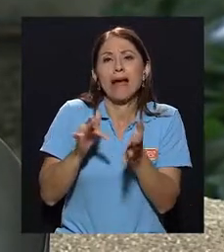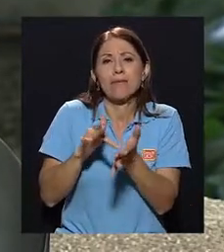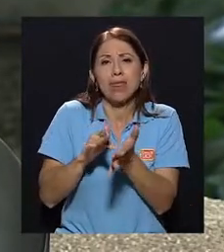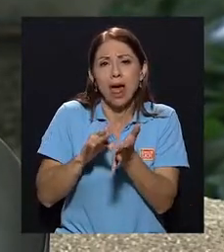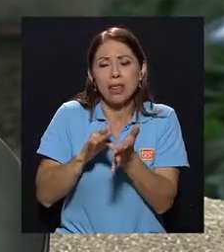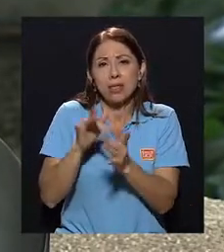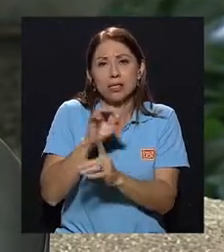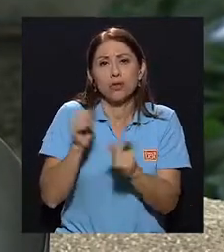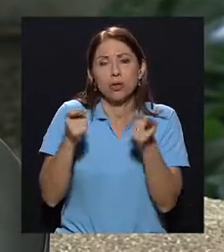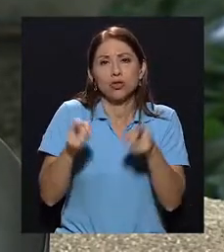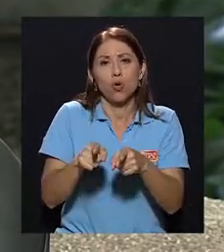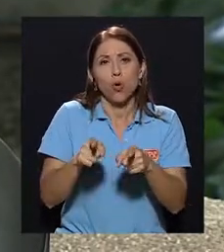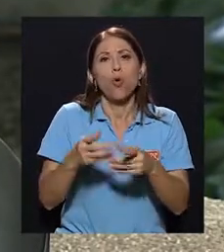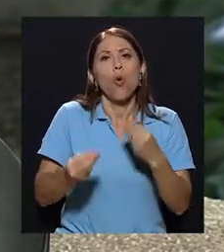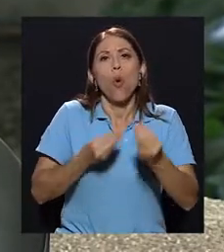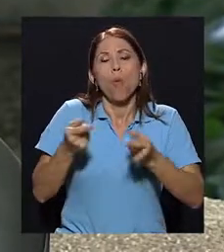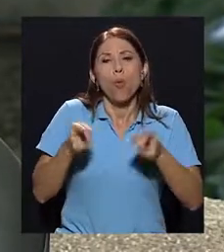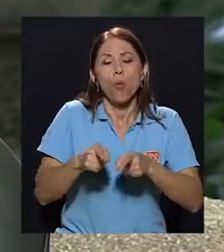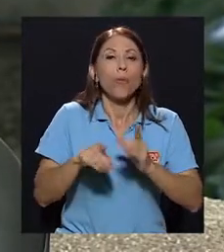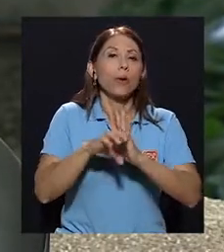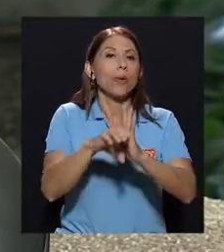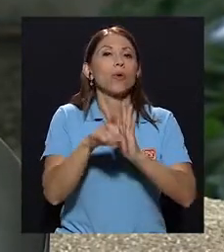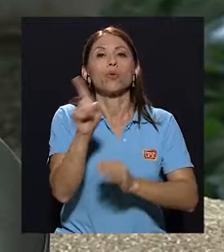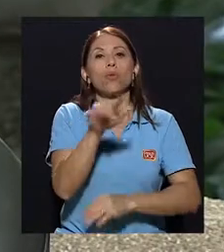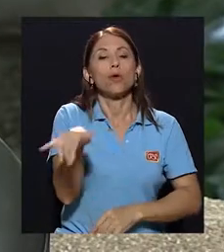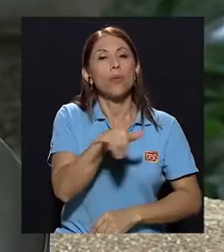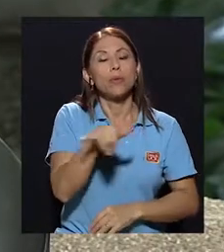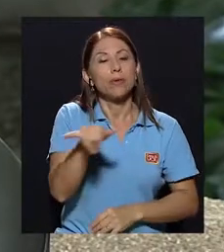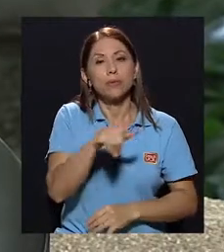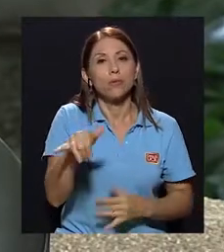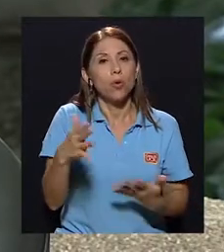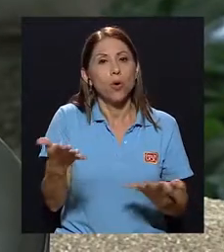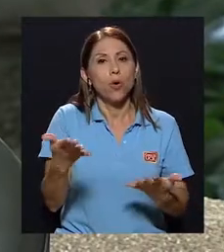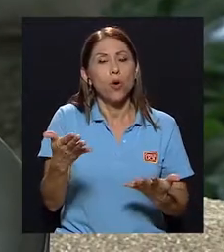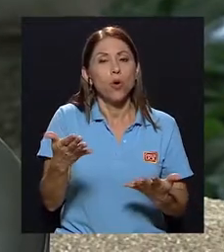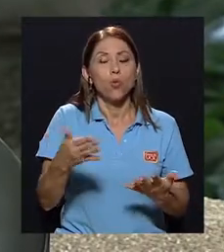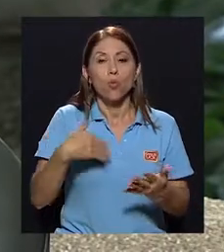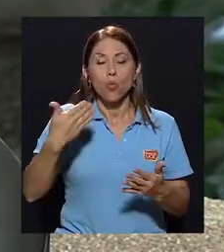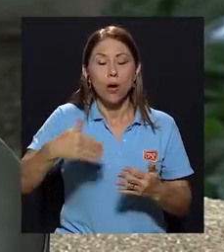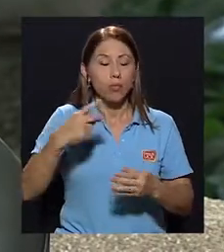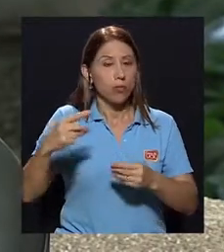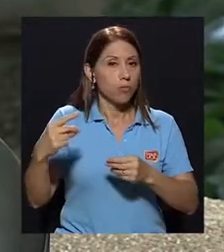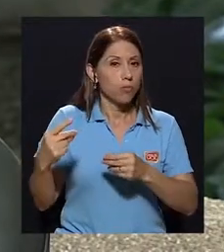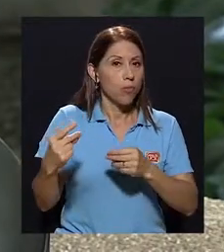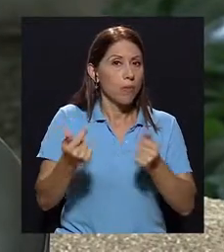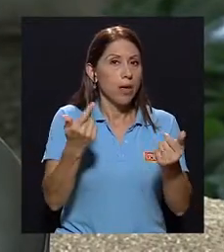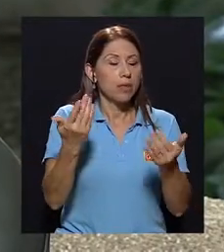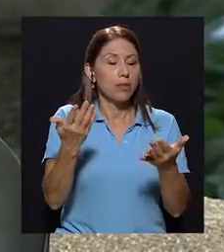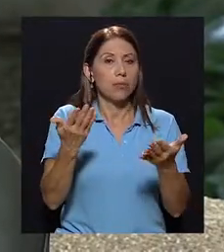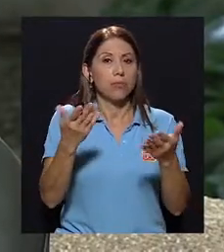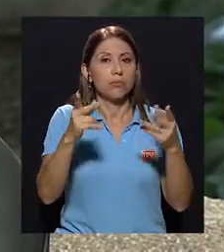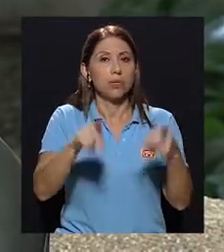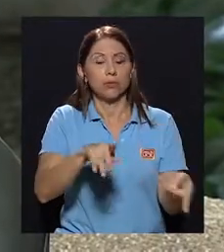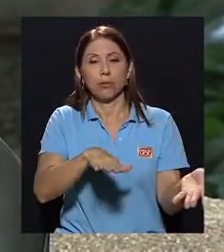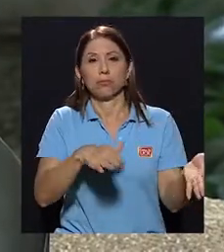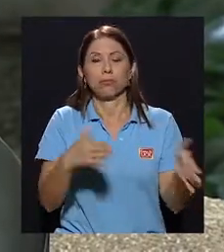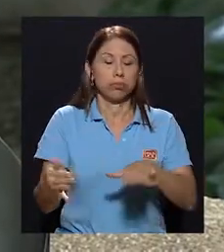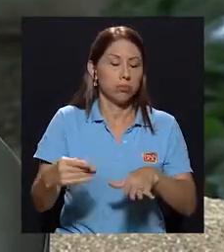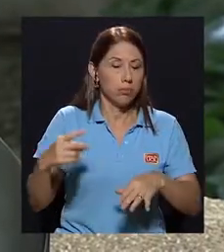hechos. Exactamente. No es lo mismo, por ejemplo, una pérdida abrupta, radical ante, por ejemplo,